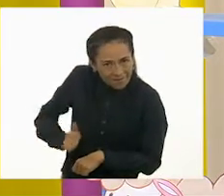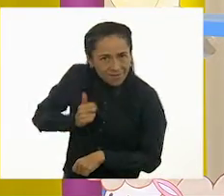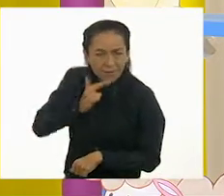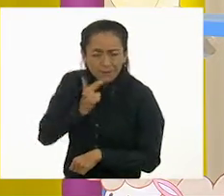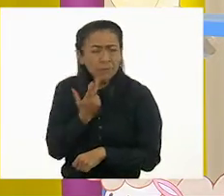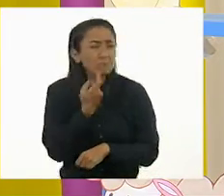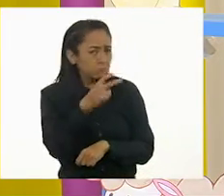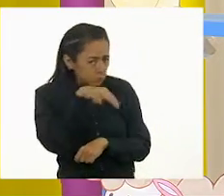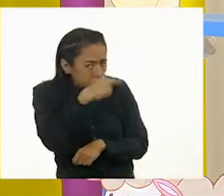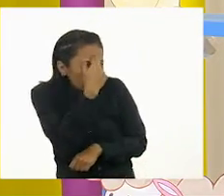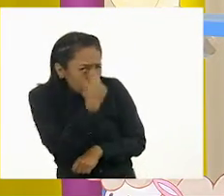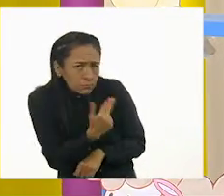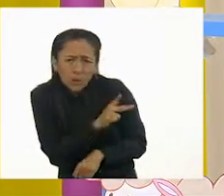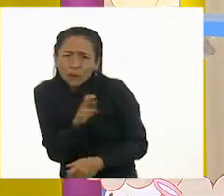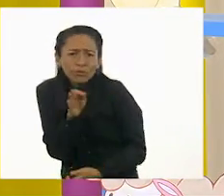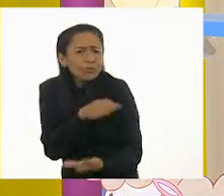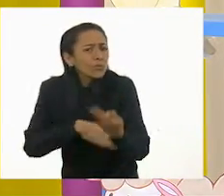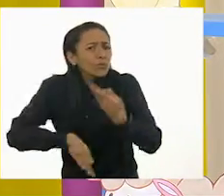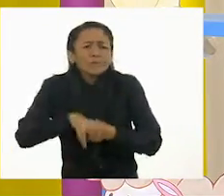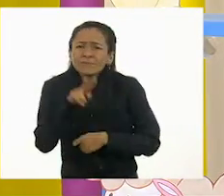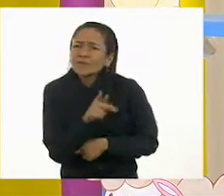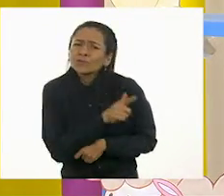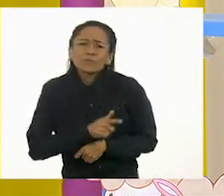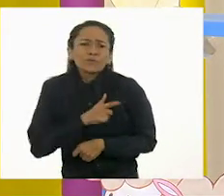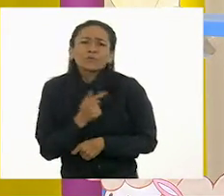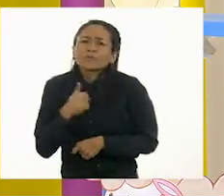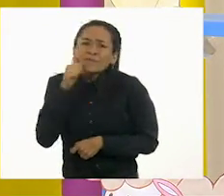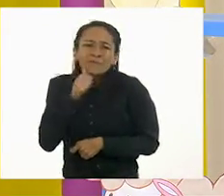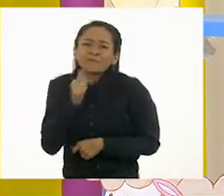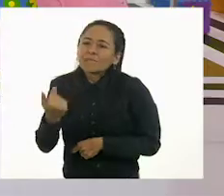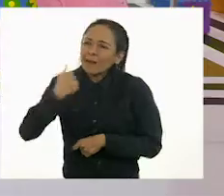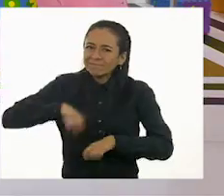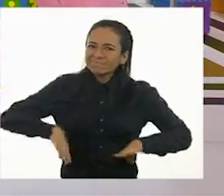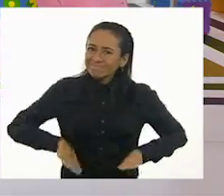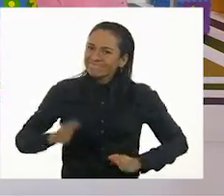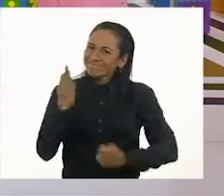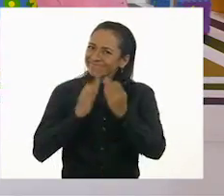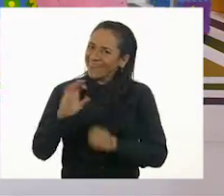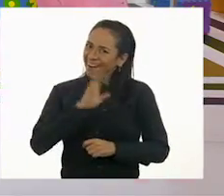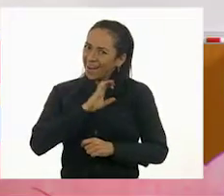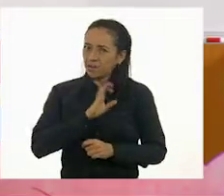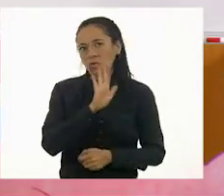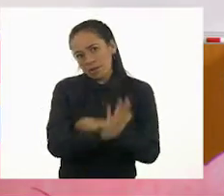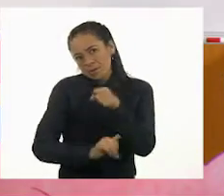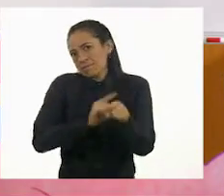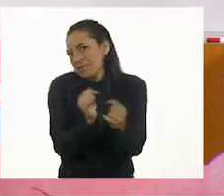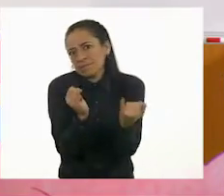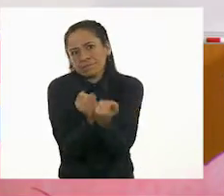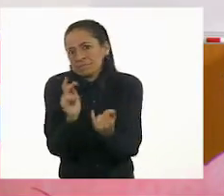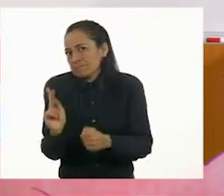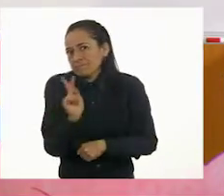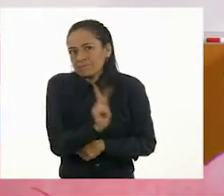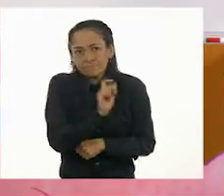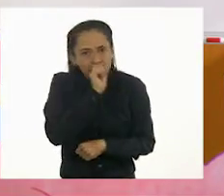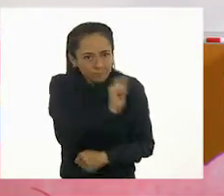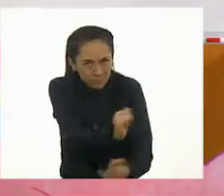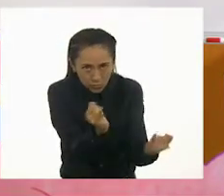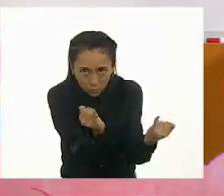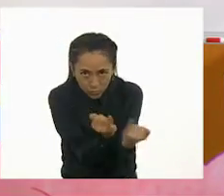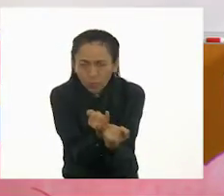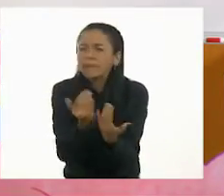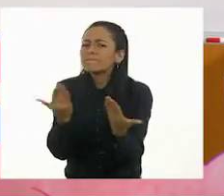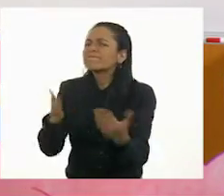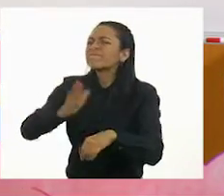cariño y que somos queridas y queridos. A los animalitos también. Muy bien. Pues platicando más sobre los animales, me gustaría que nos